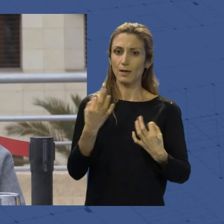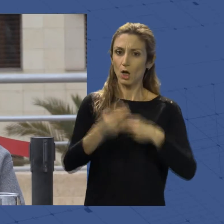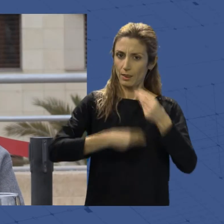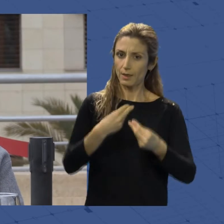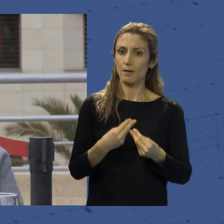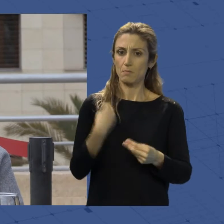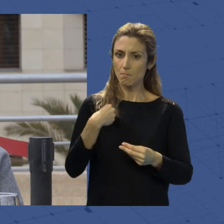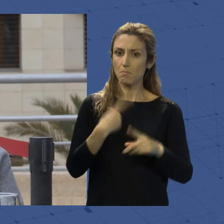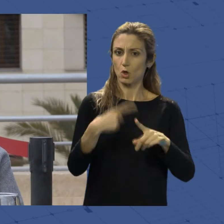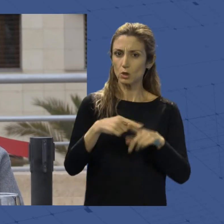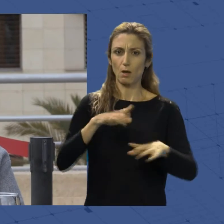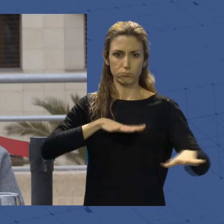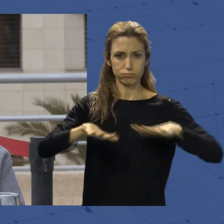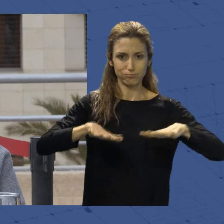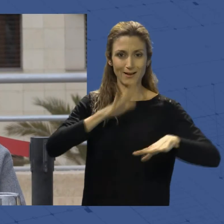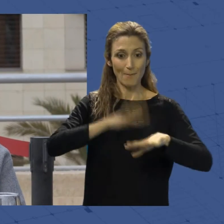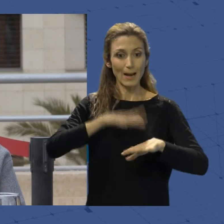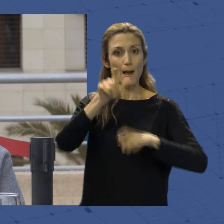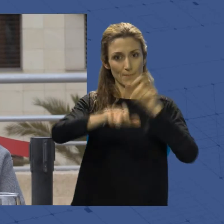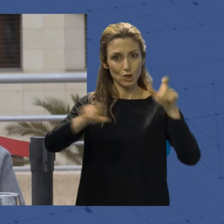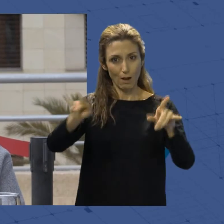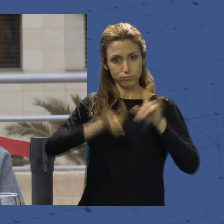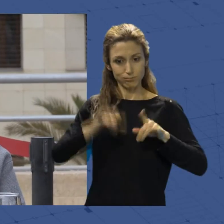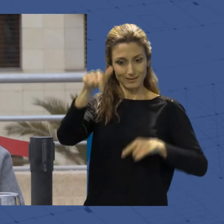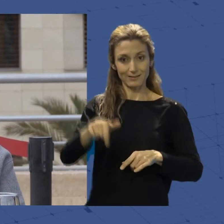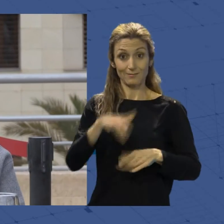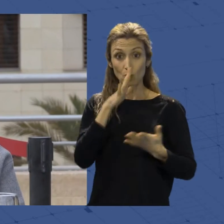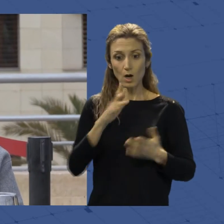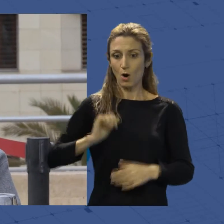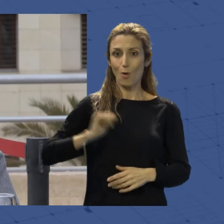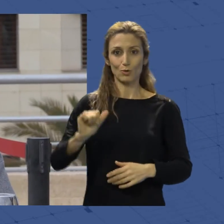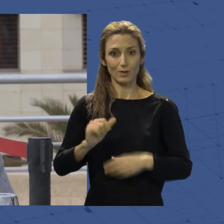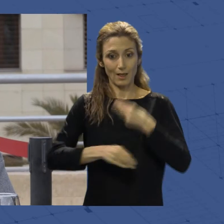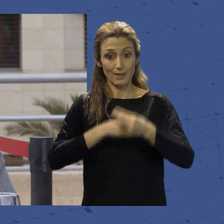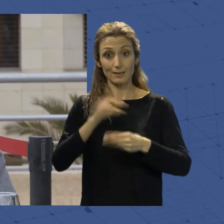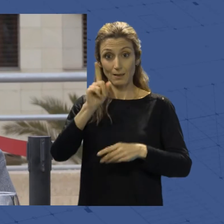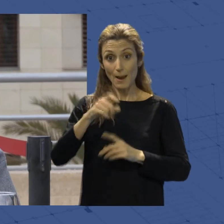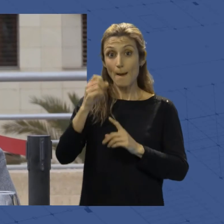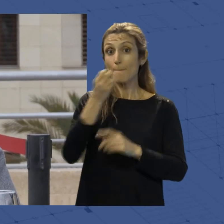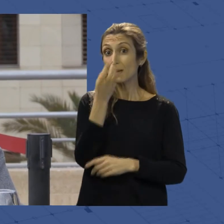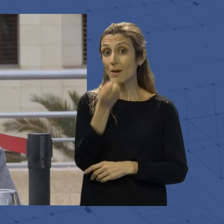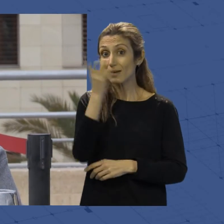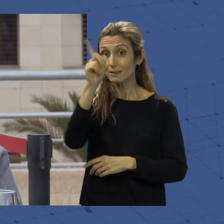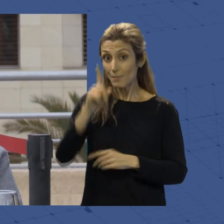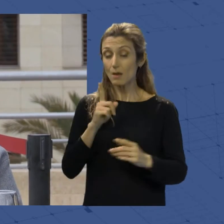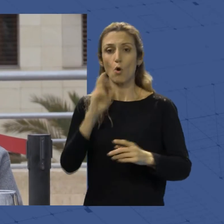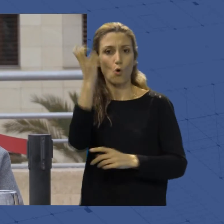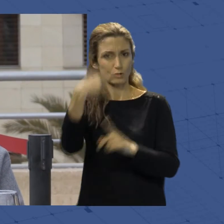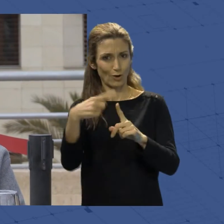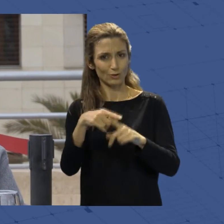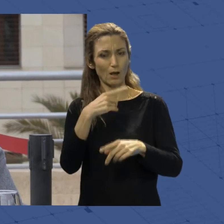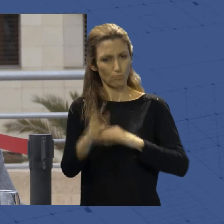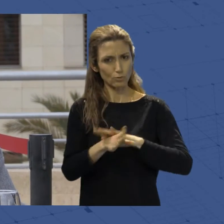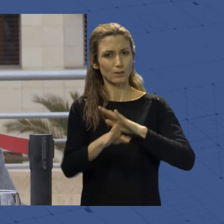gente venga al centro, siempre lo hemos dicho. Entonces ahora vamos a coger esta oportunidad y en primavera haremos otra cosa y constantemente